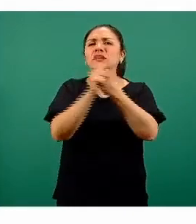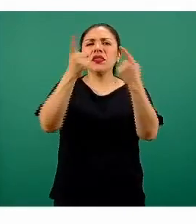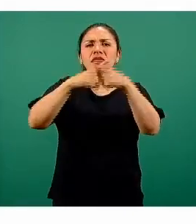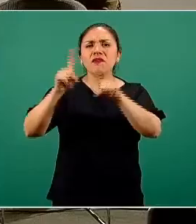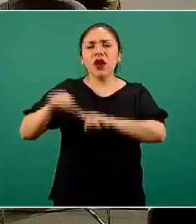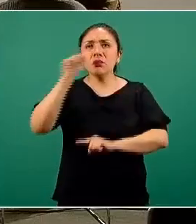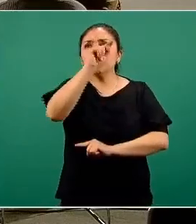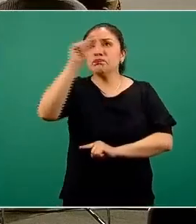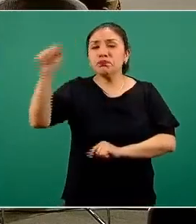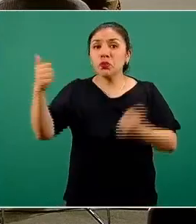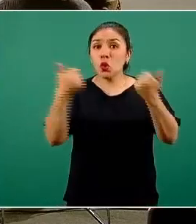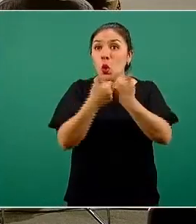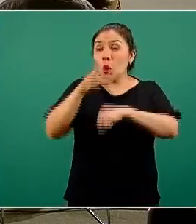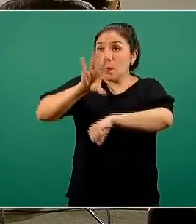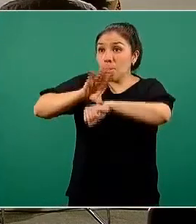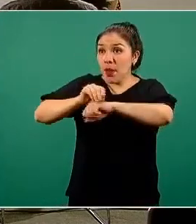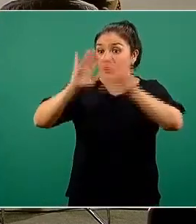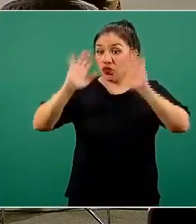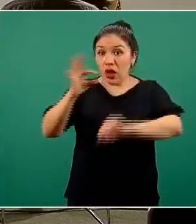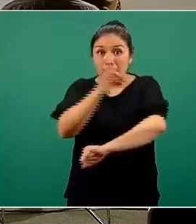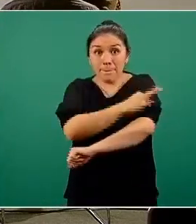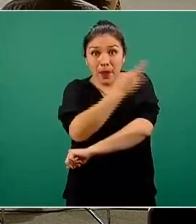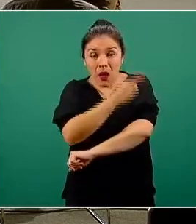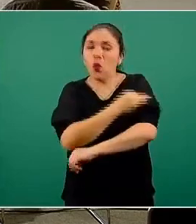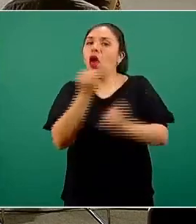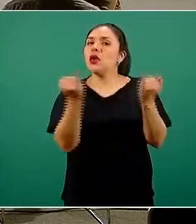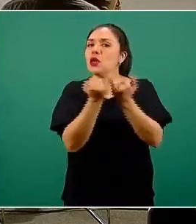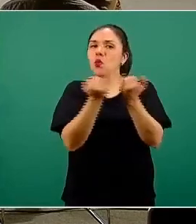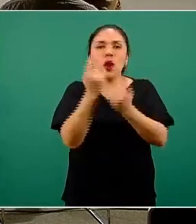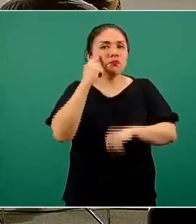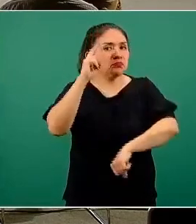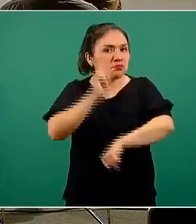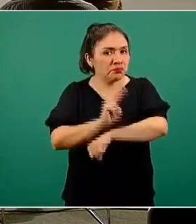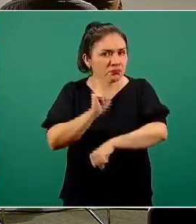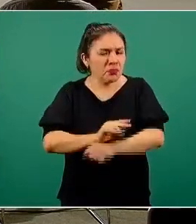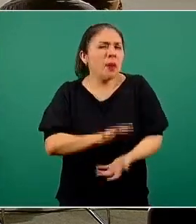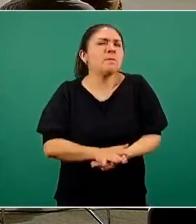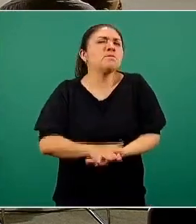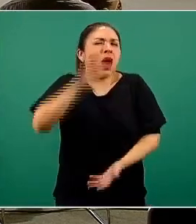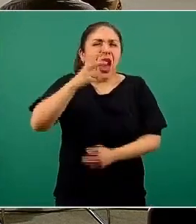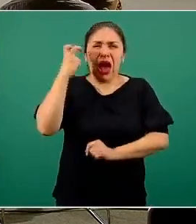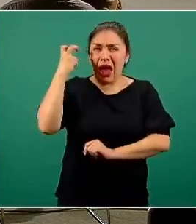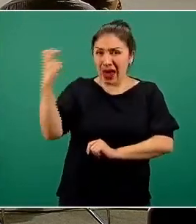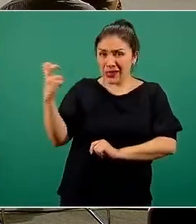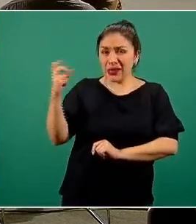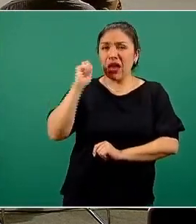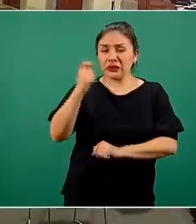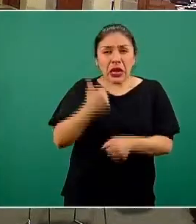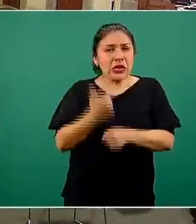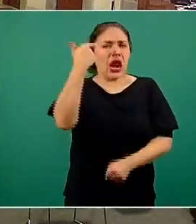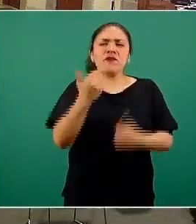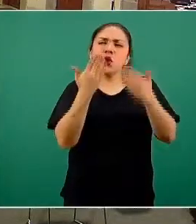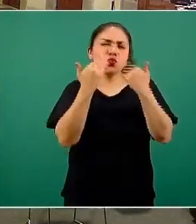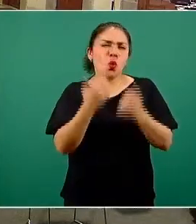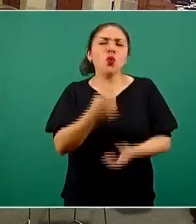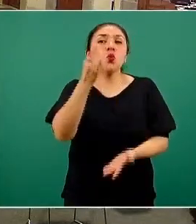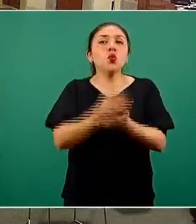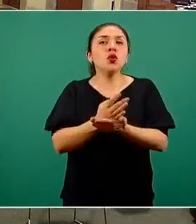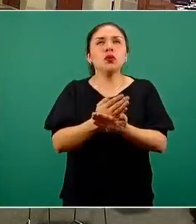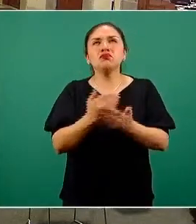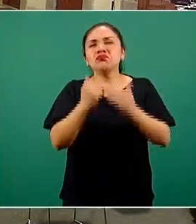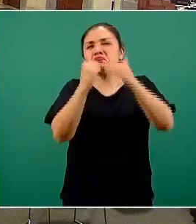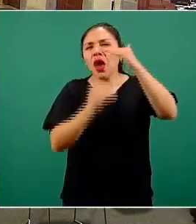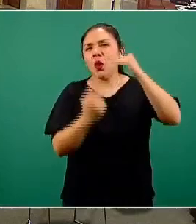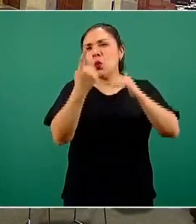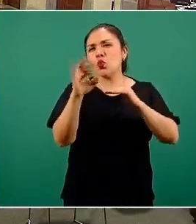recibido autorización de uso en emergencias. La mayoría de estos eventos son no graves, solamente menos del